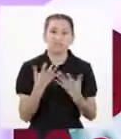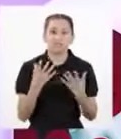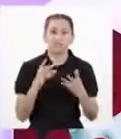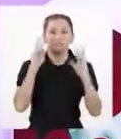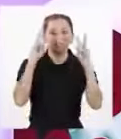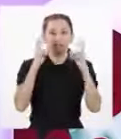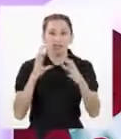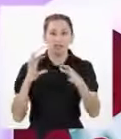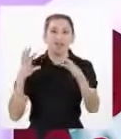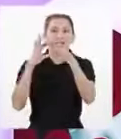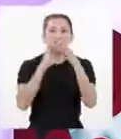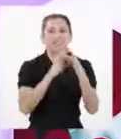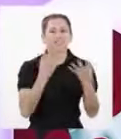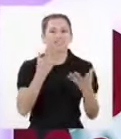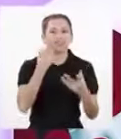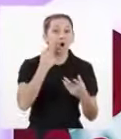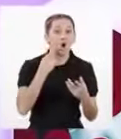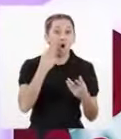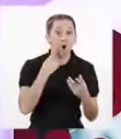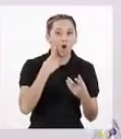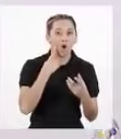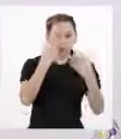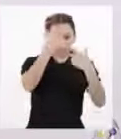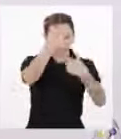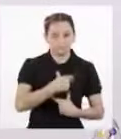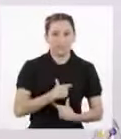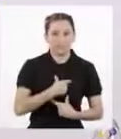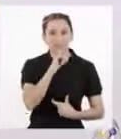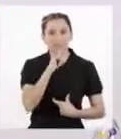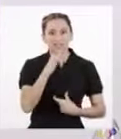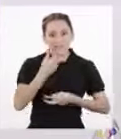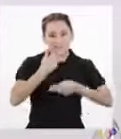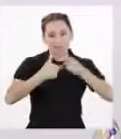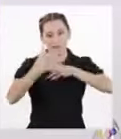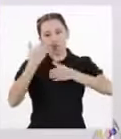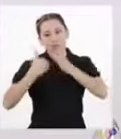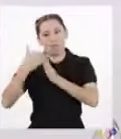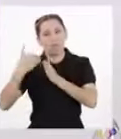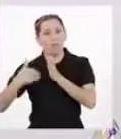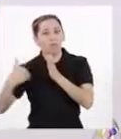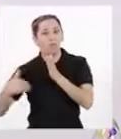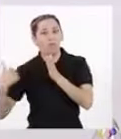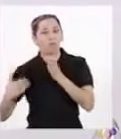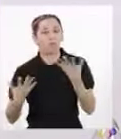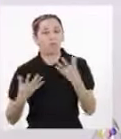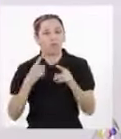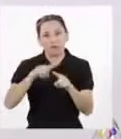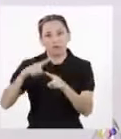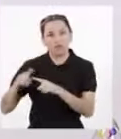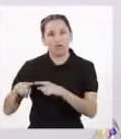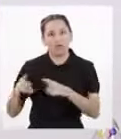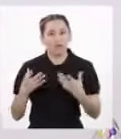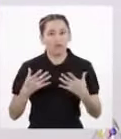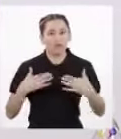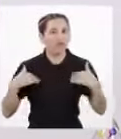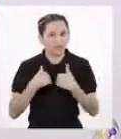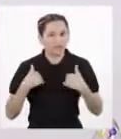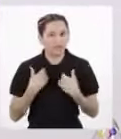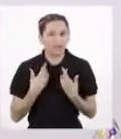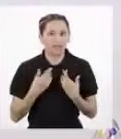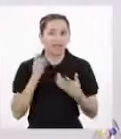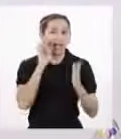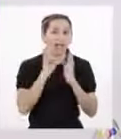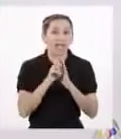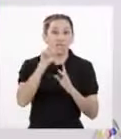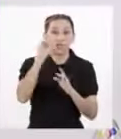sobre las relaciones evolutivas del hombre con otras especies Imagínate que la mosca de la fruta tiene casi la mitad de nuestro número de